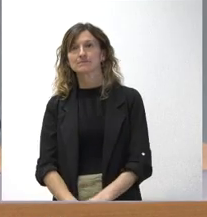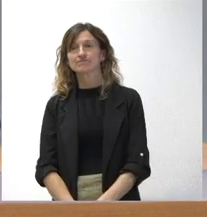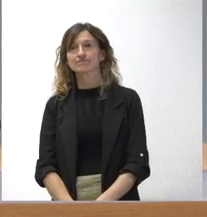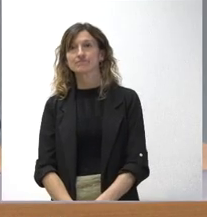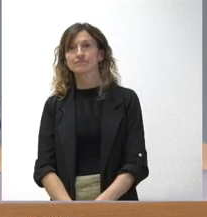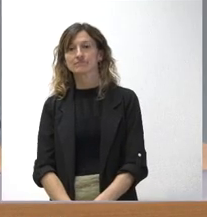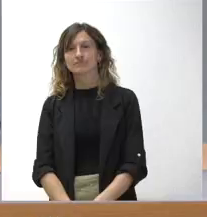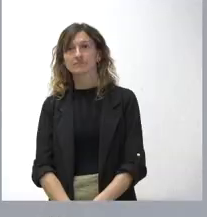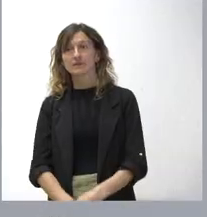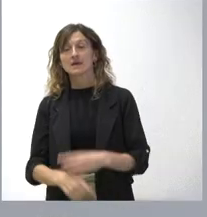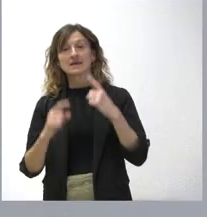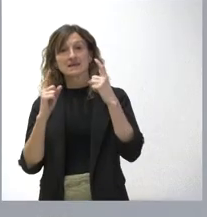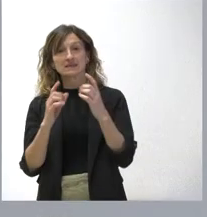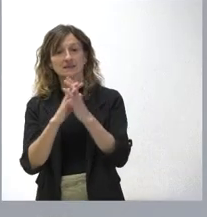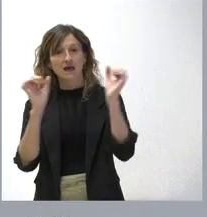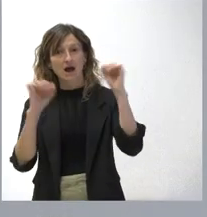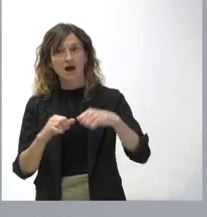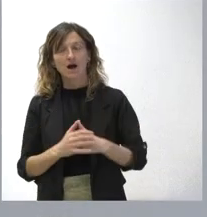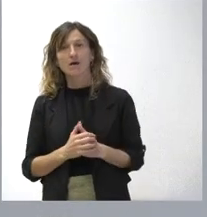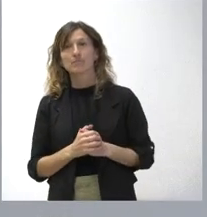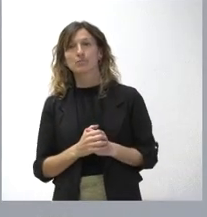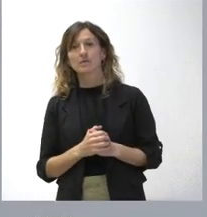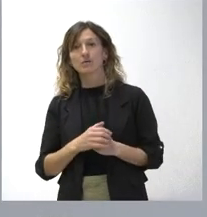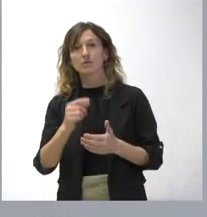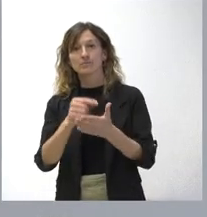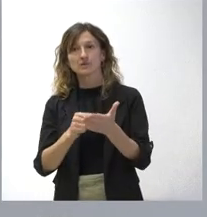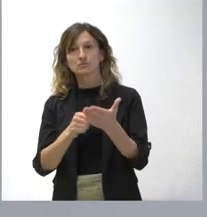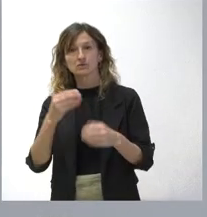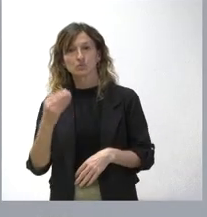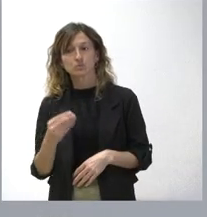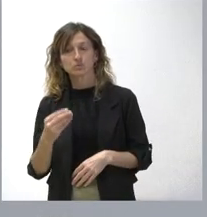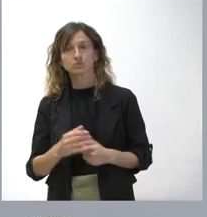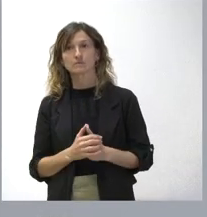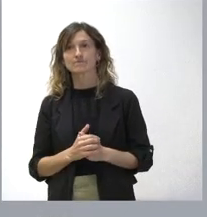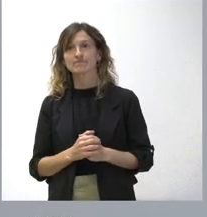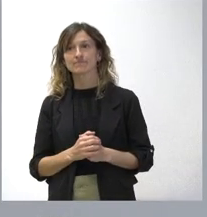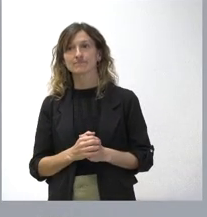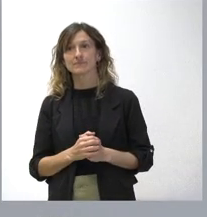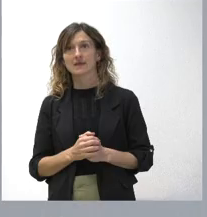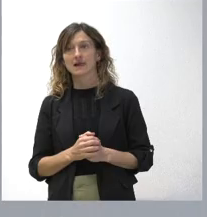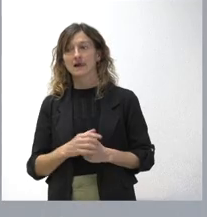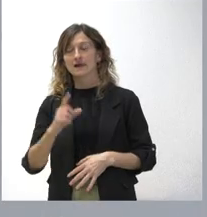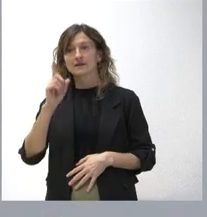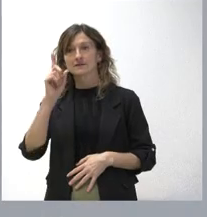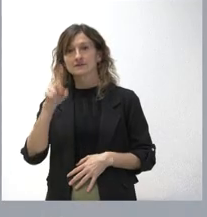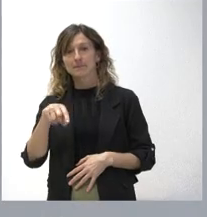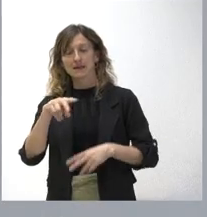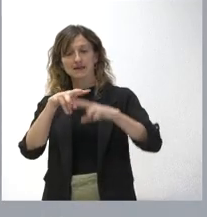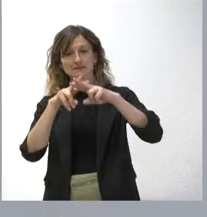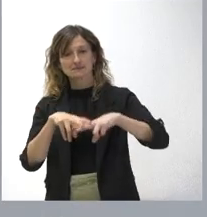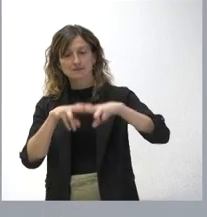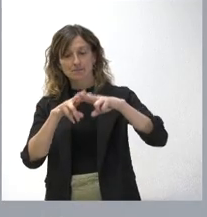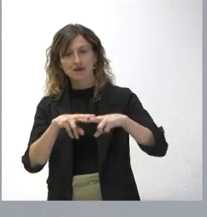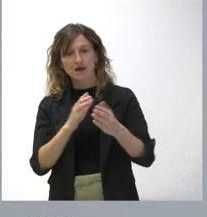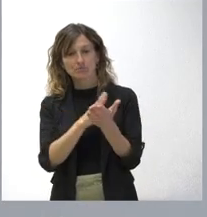Pues vamos a intentar que se aprueben, porque son unos buenos presupuestos. Y luego, lógicamente, vamos a examinar dentro de